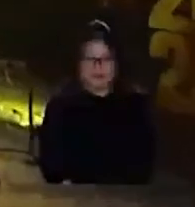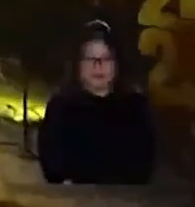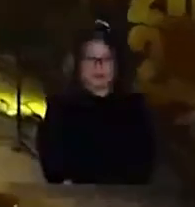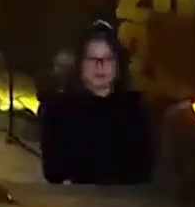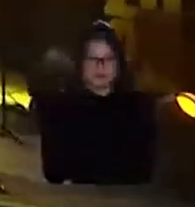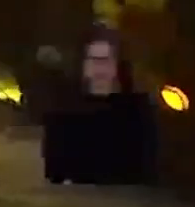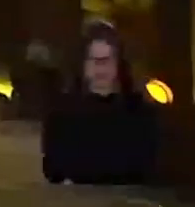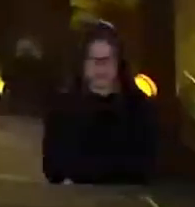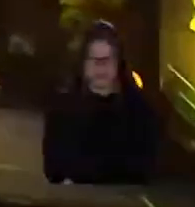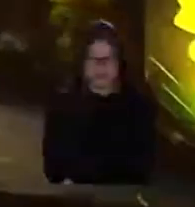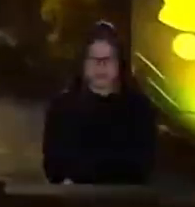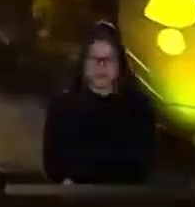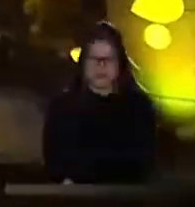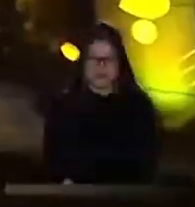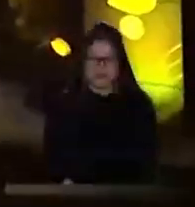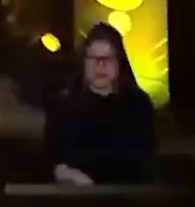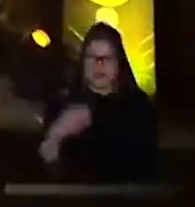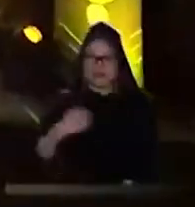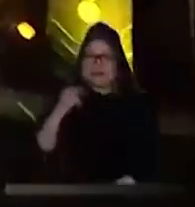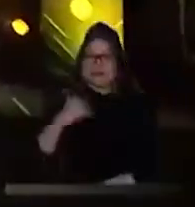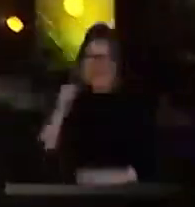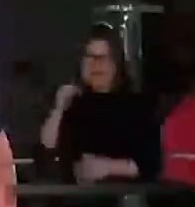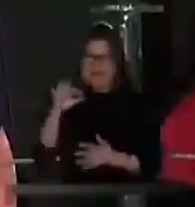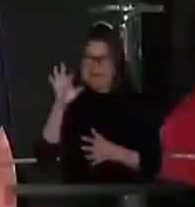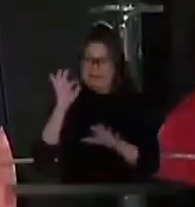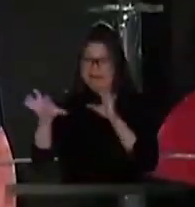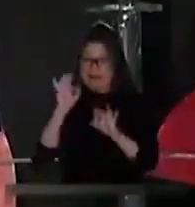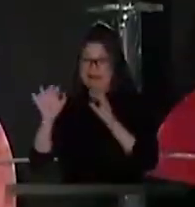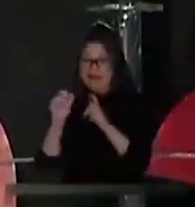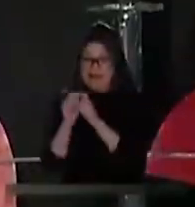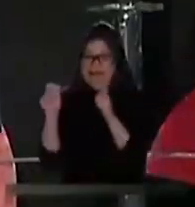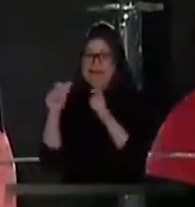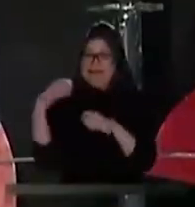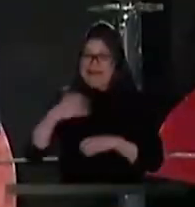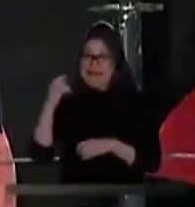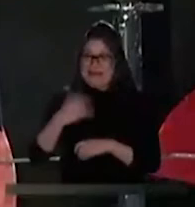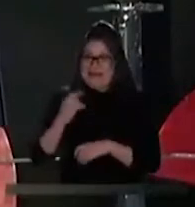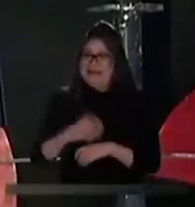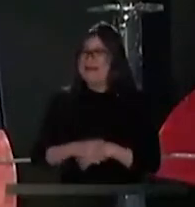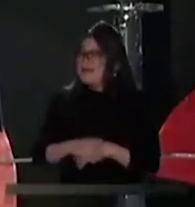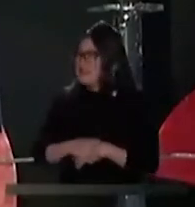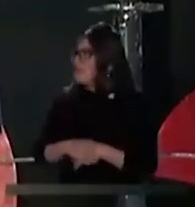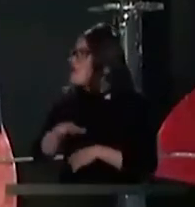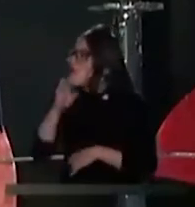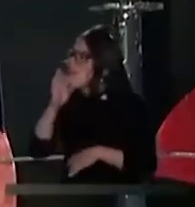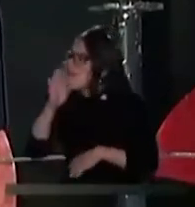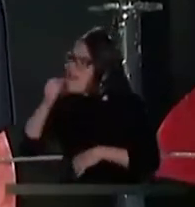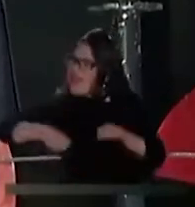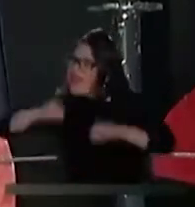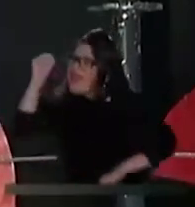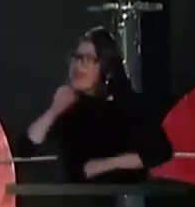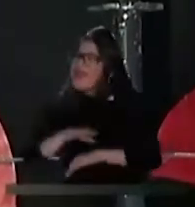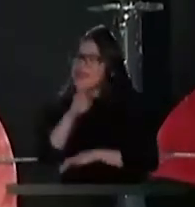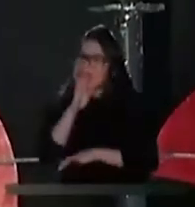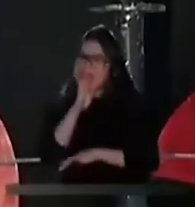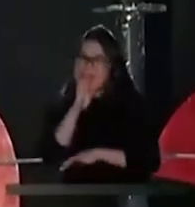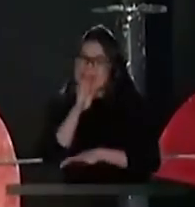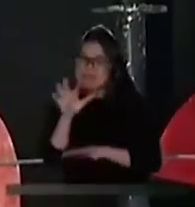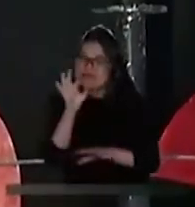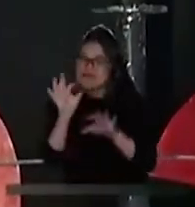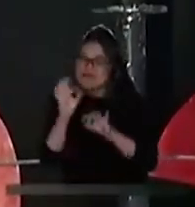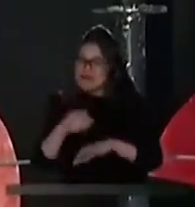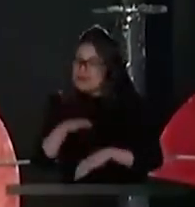Qué cantidad de nominados, ¿no? Total, pero... ¿Quién será el ganador? El ganador a la mejor campaña publicitaria.